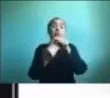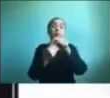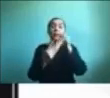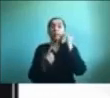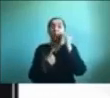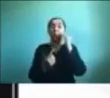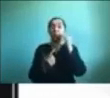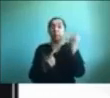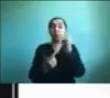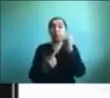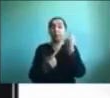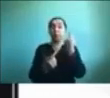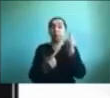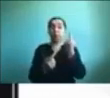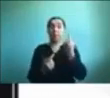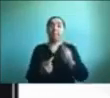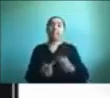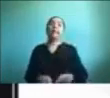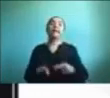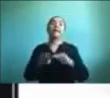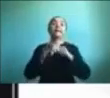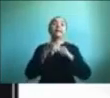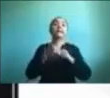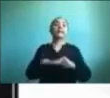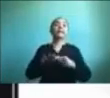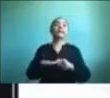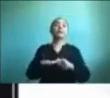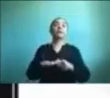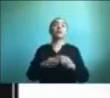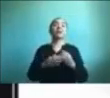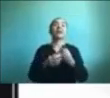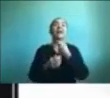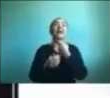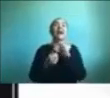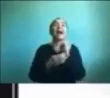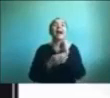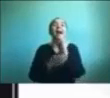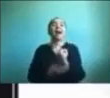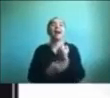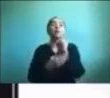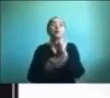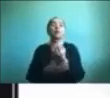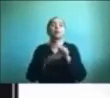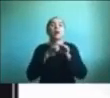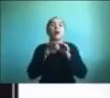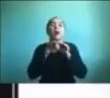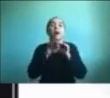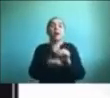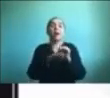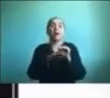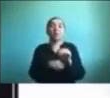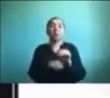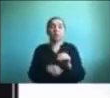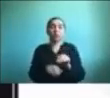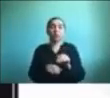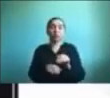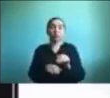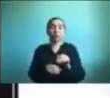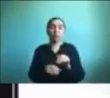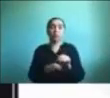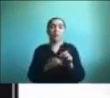las tecnologías son un facilitador es decir que son un apoyo a al aprendizaje ¿ya?